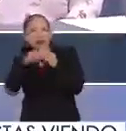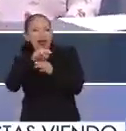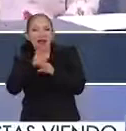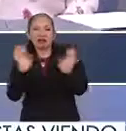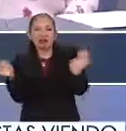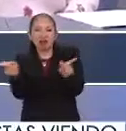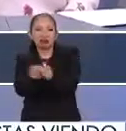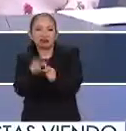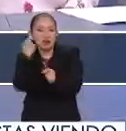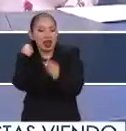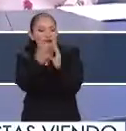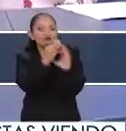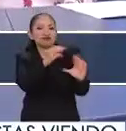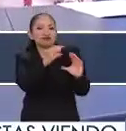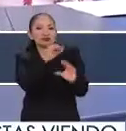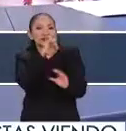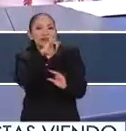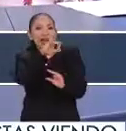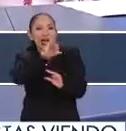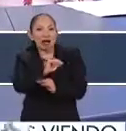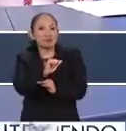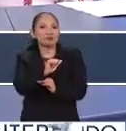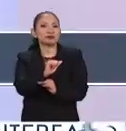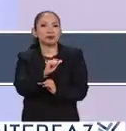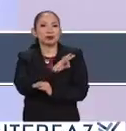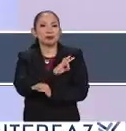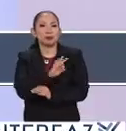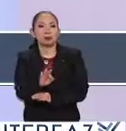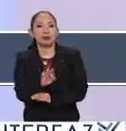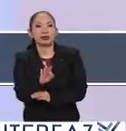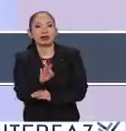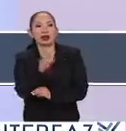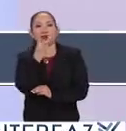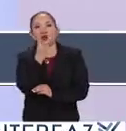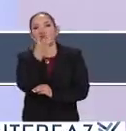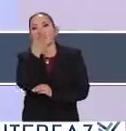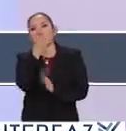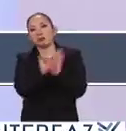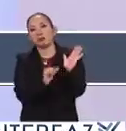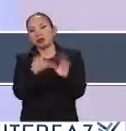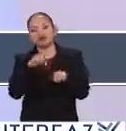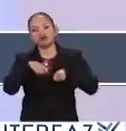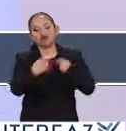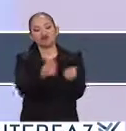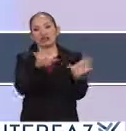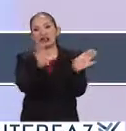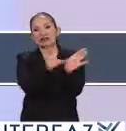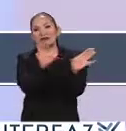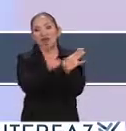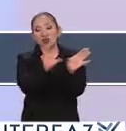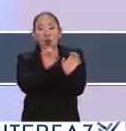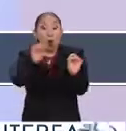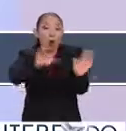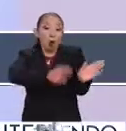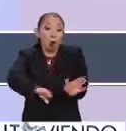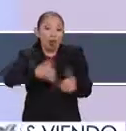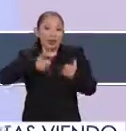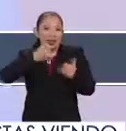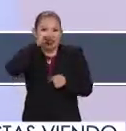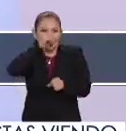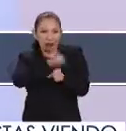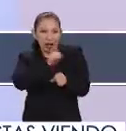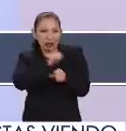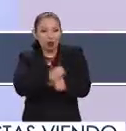que gustarán el INEA y eso obviamente puede hacer que en dos o cuatro meses obtenga su certificado. O los jóvenes en secundaria.